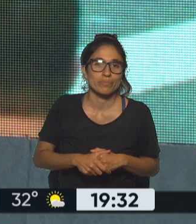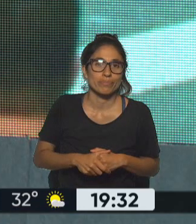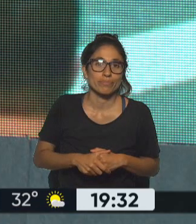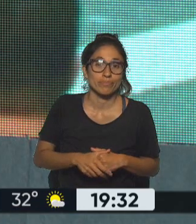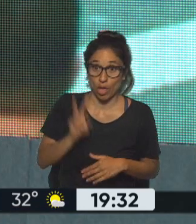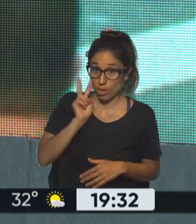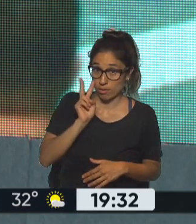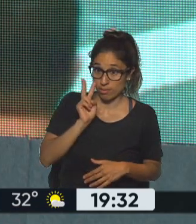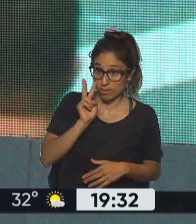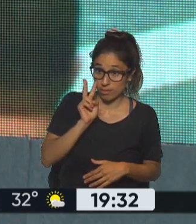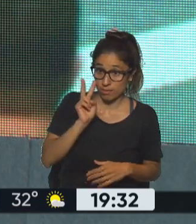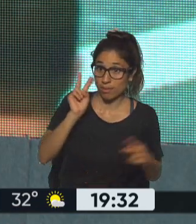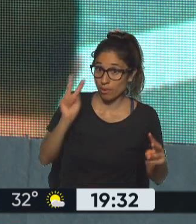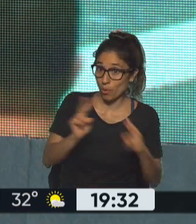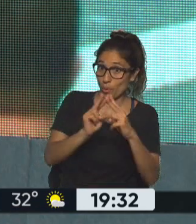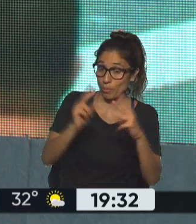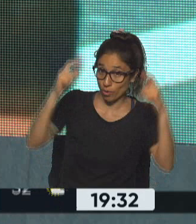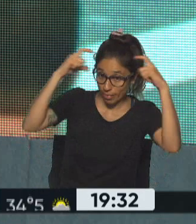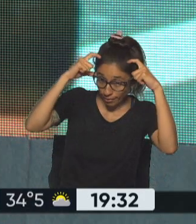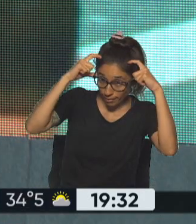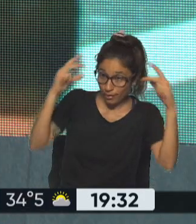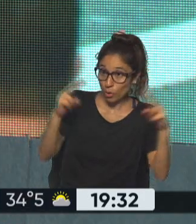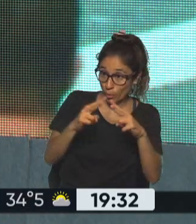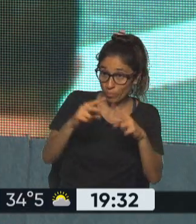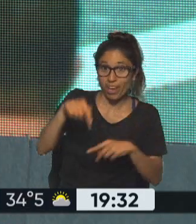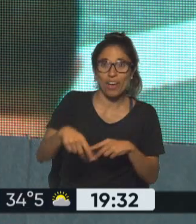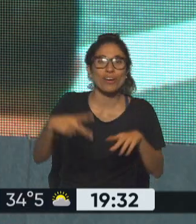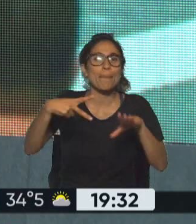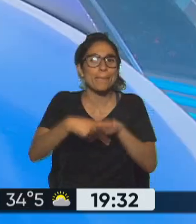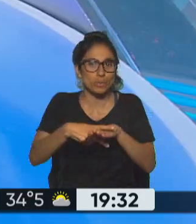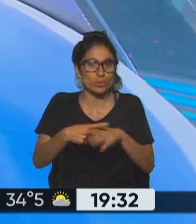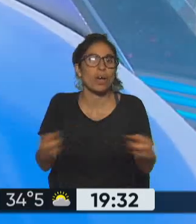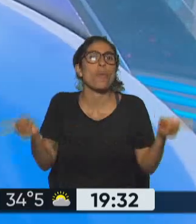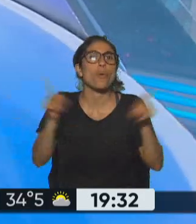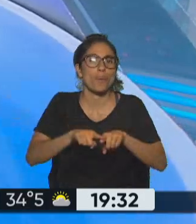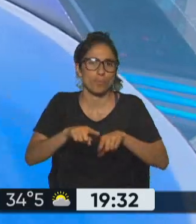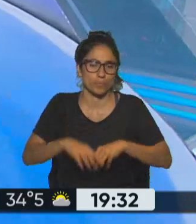Disney ¿no? sí ¿podría ser? Letria hacemos una pausa ¿vale? ya regresamos esperanos